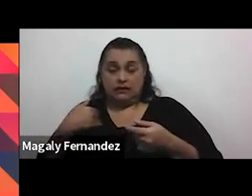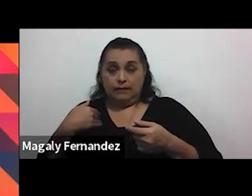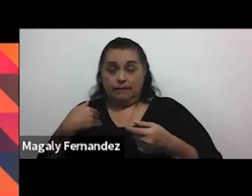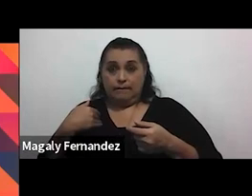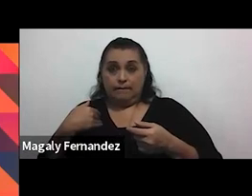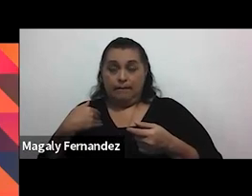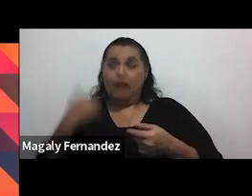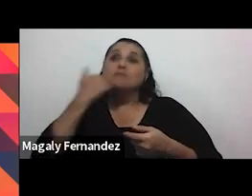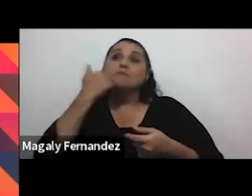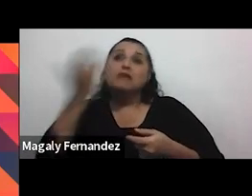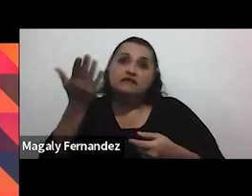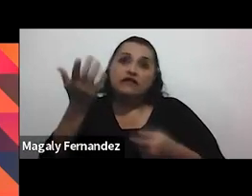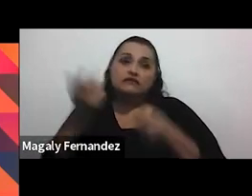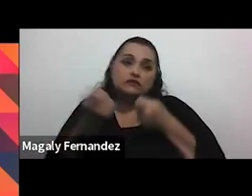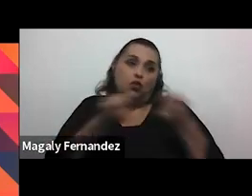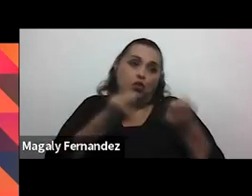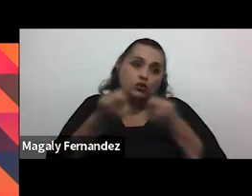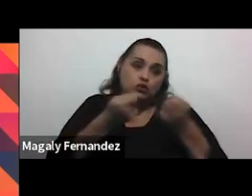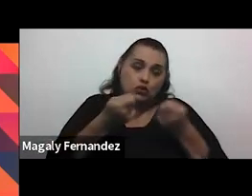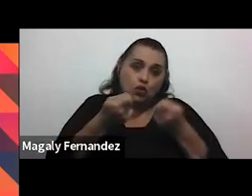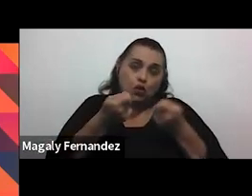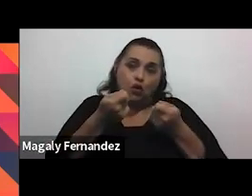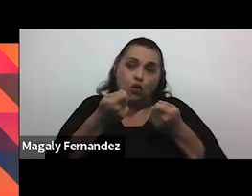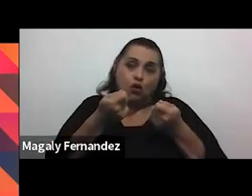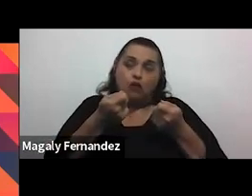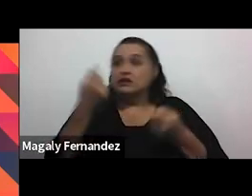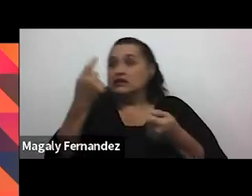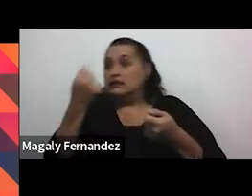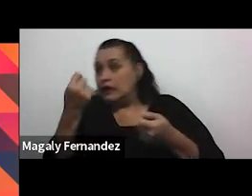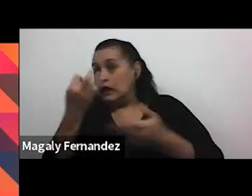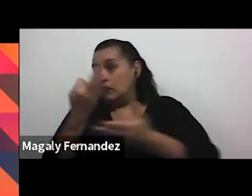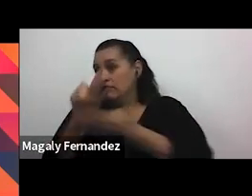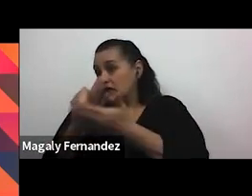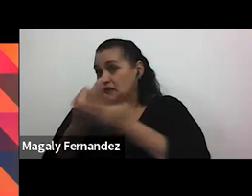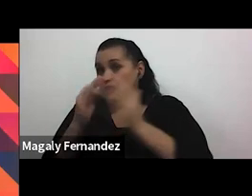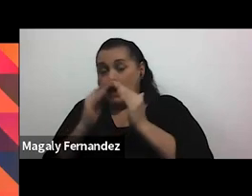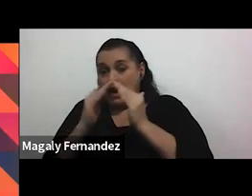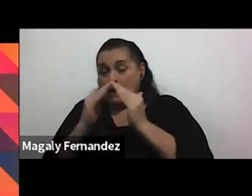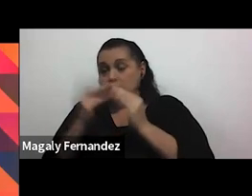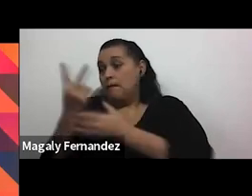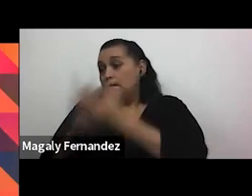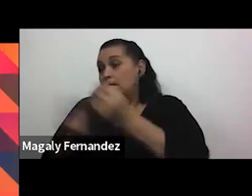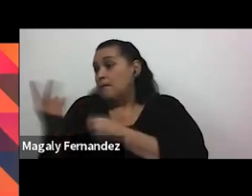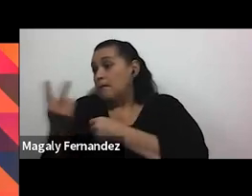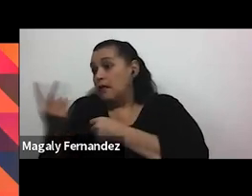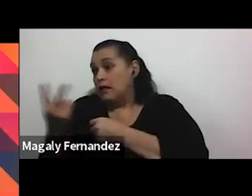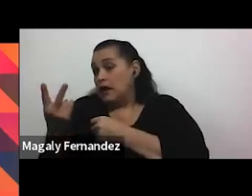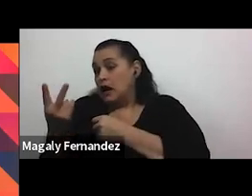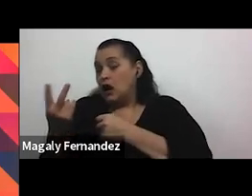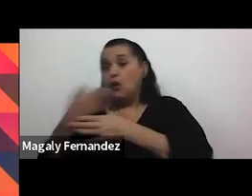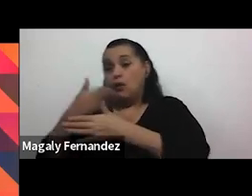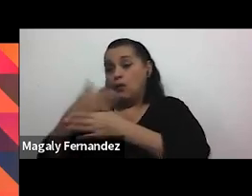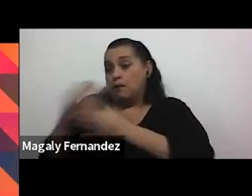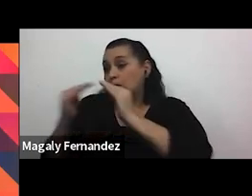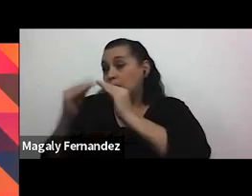facilidad en cuanto a el manejo de las finanzas llámese una pareja que están en convivencia